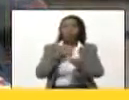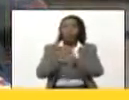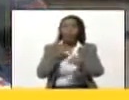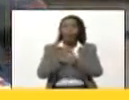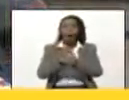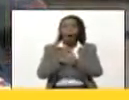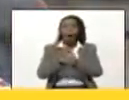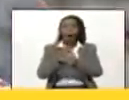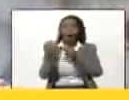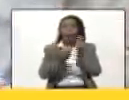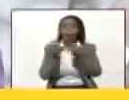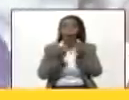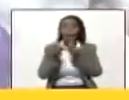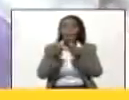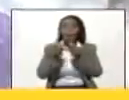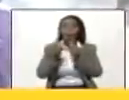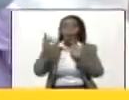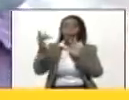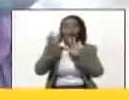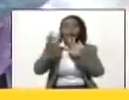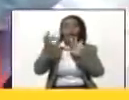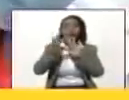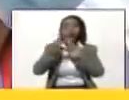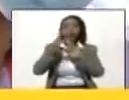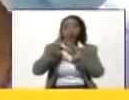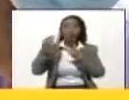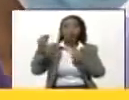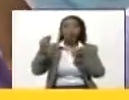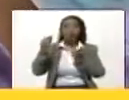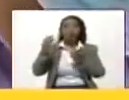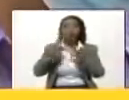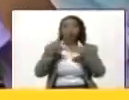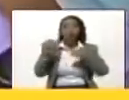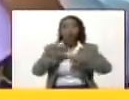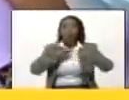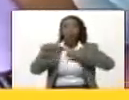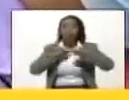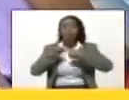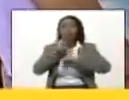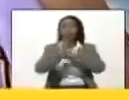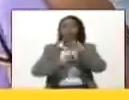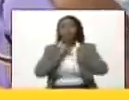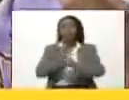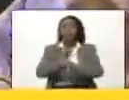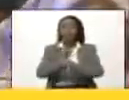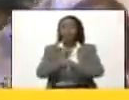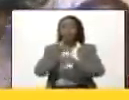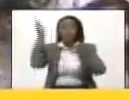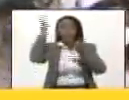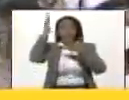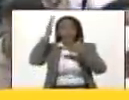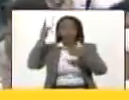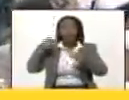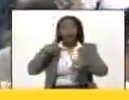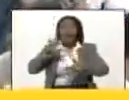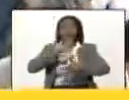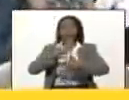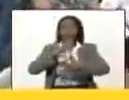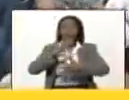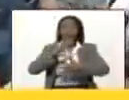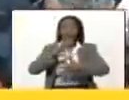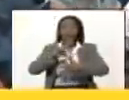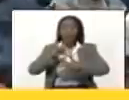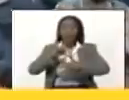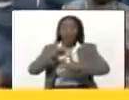todas las acciones internacionales con los poderosos movimientos indígenas de América Latina y el Caribe